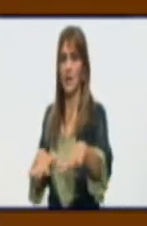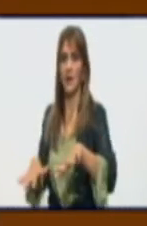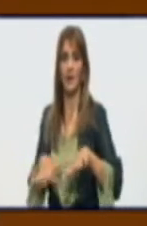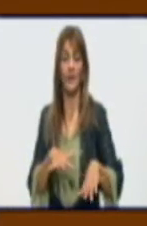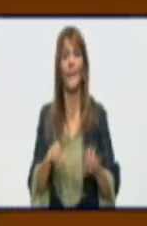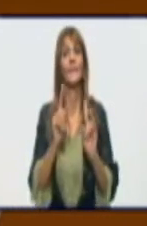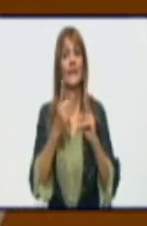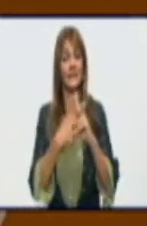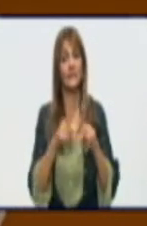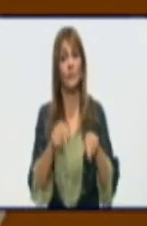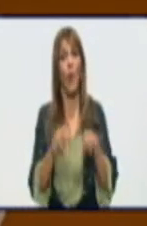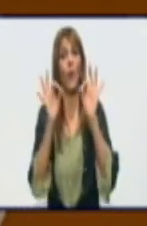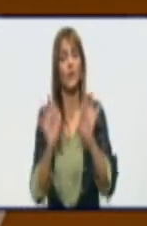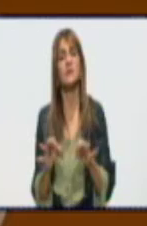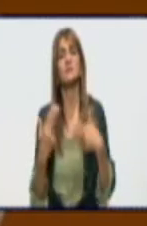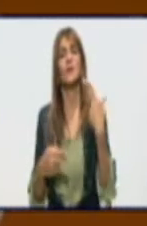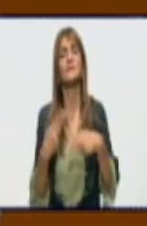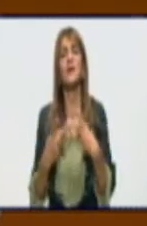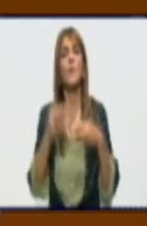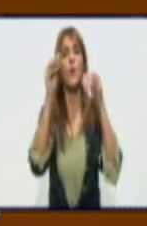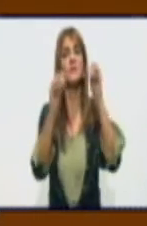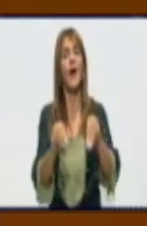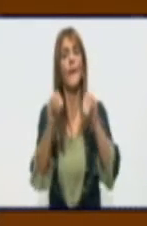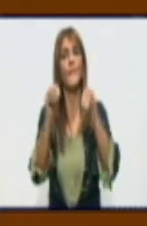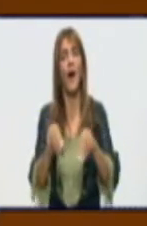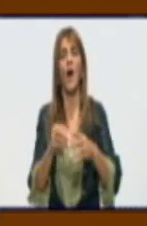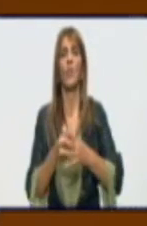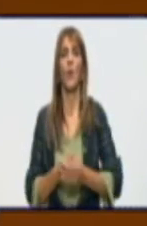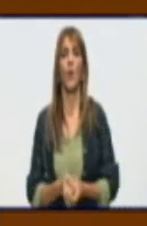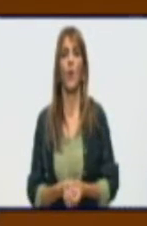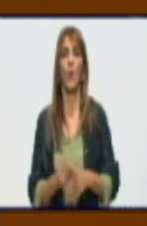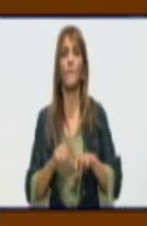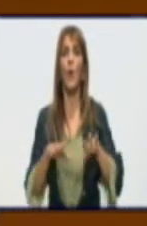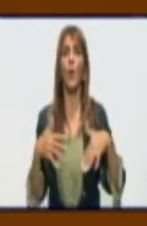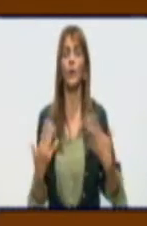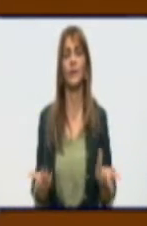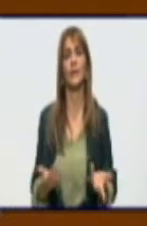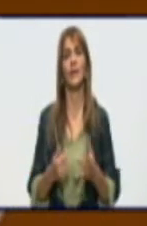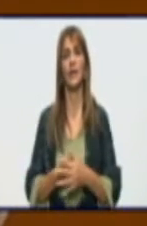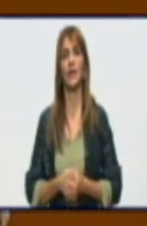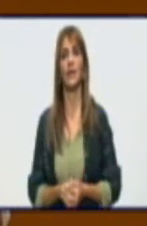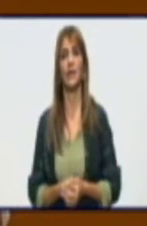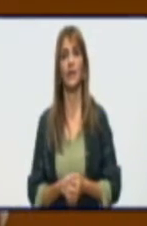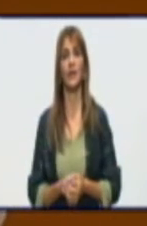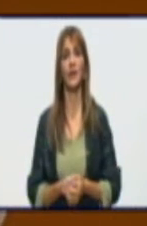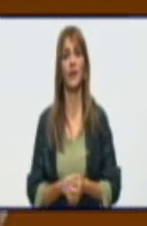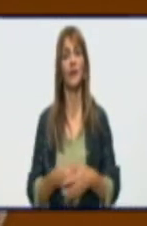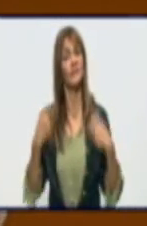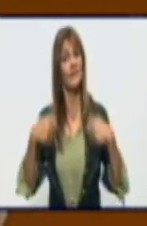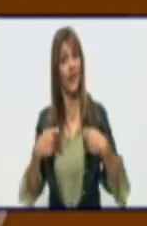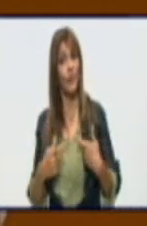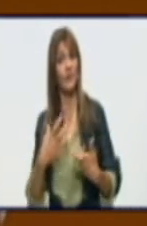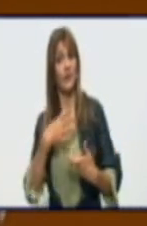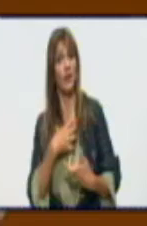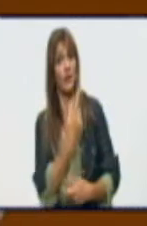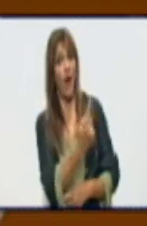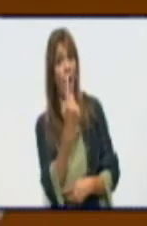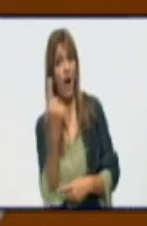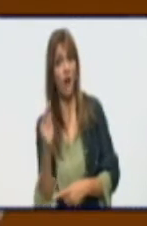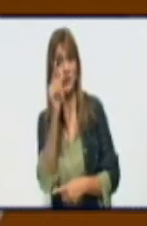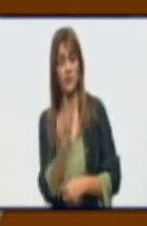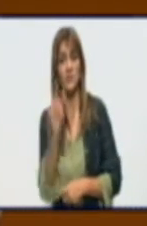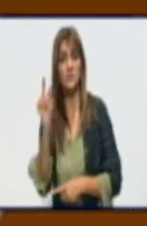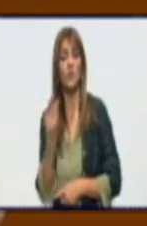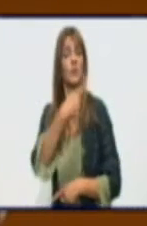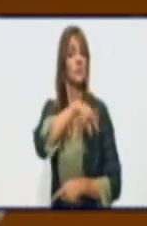nosotros hacemos un llamado a cumplir lo que está establecido y regulado, y la autorresponsabilidad que deben tener también los